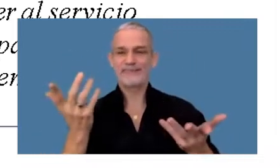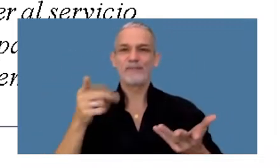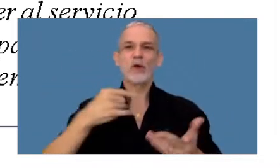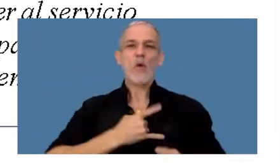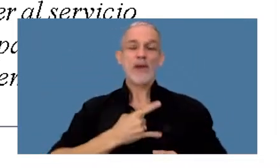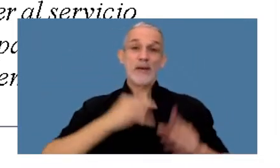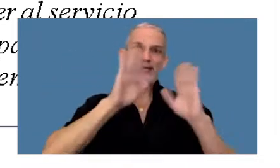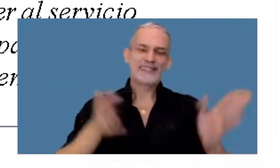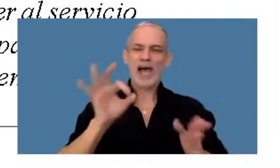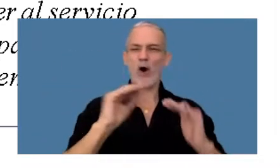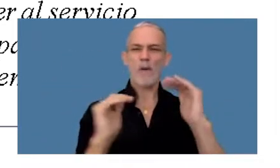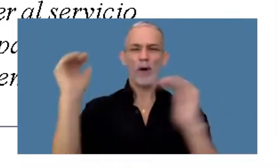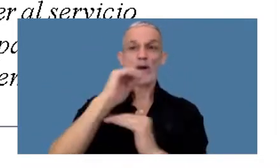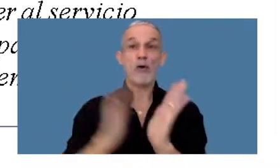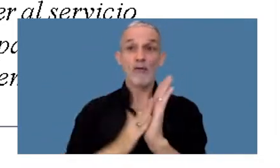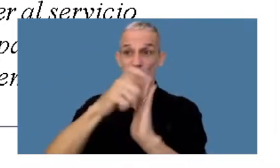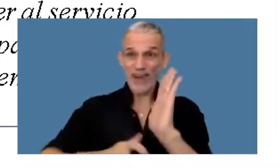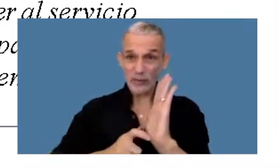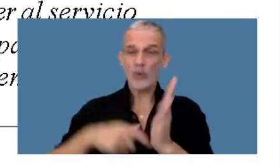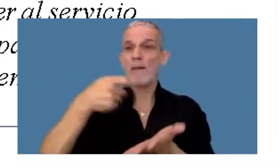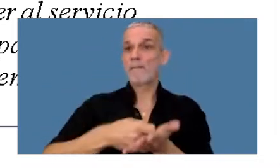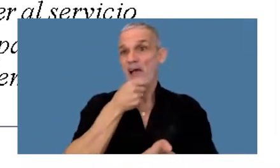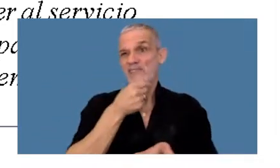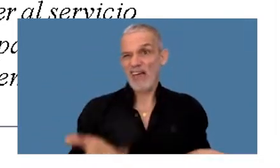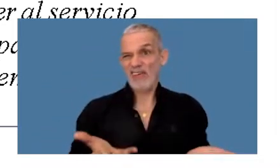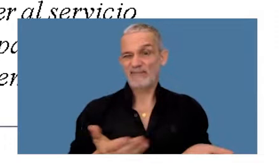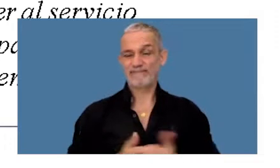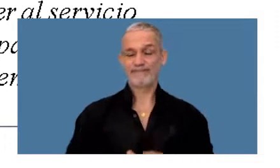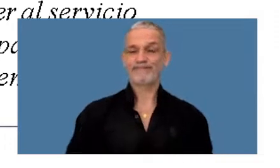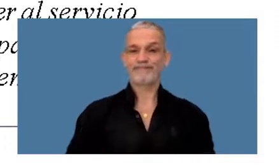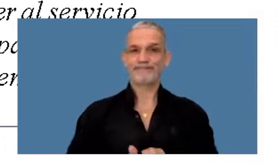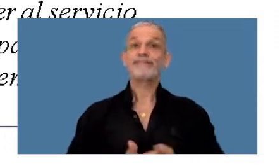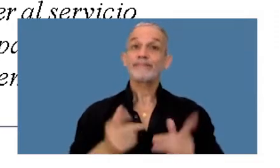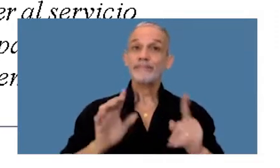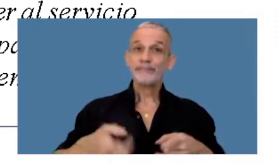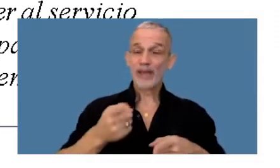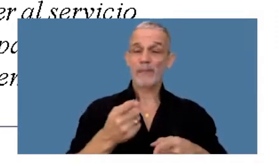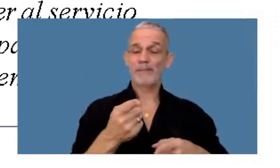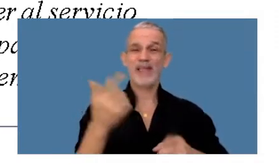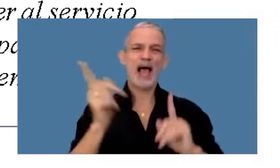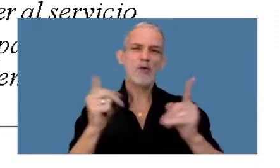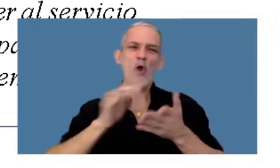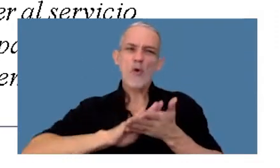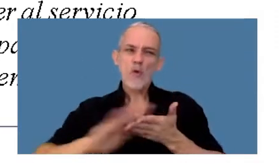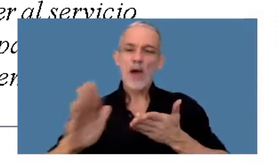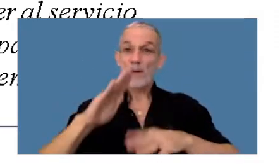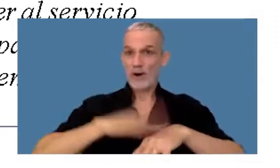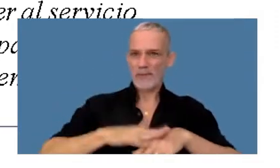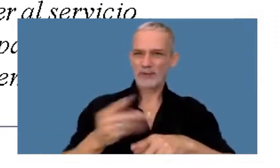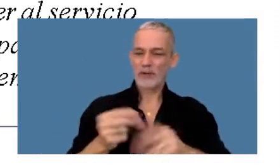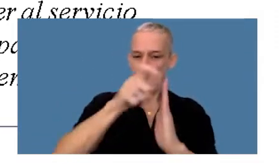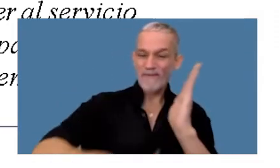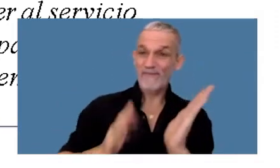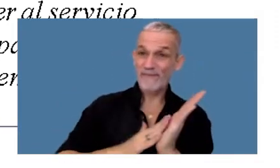universidad o posgrado que facture, pagaría nada. Y aquellos nuevos responsables del